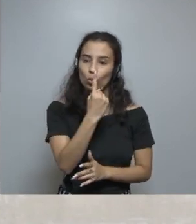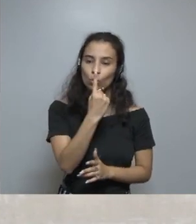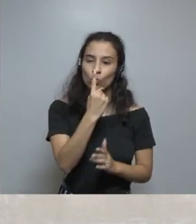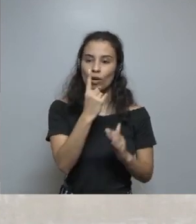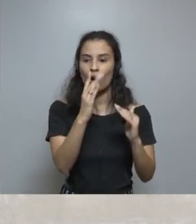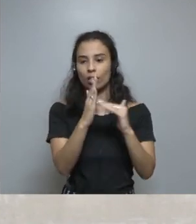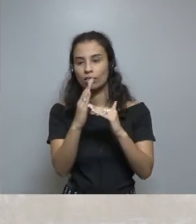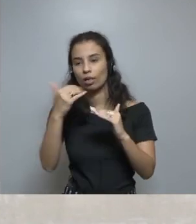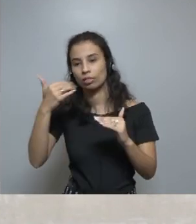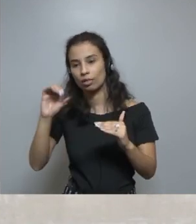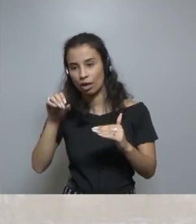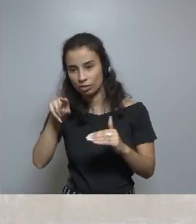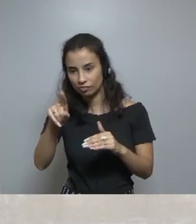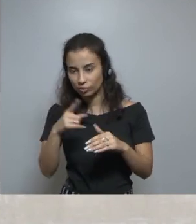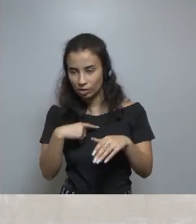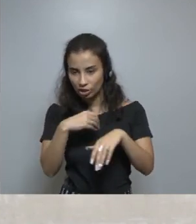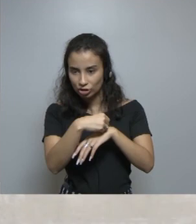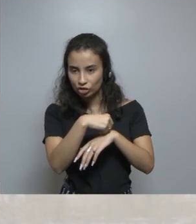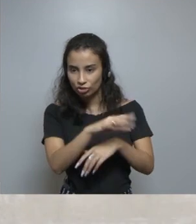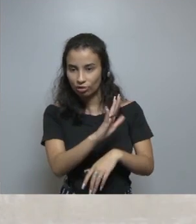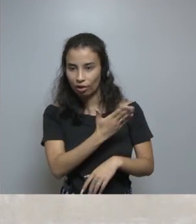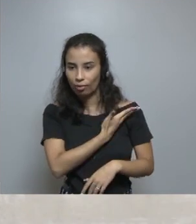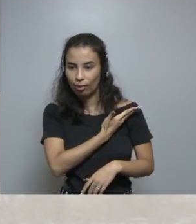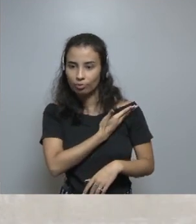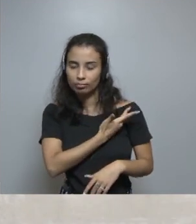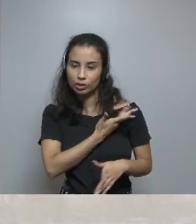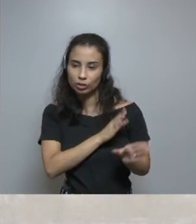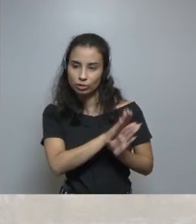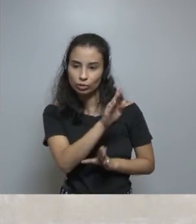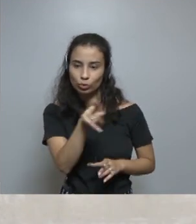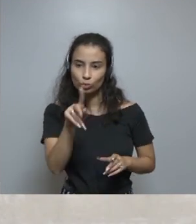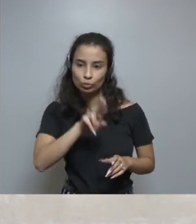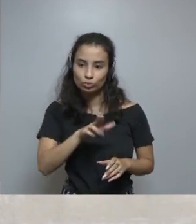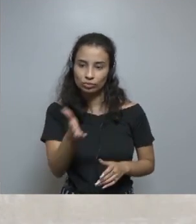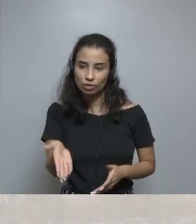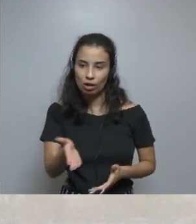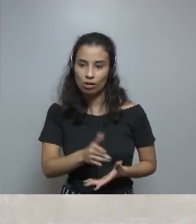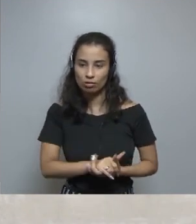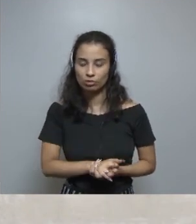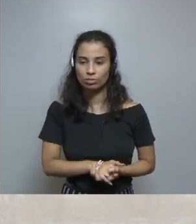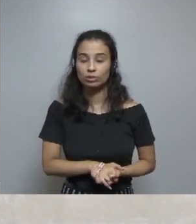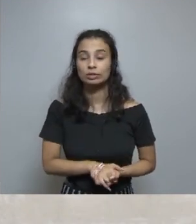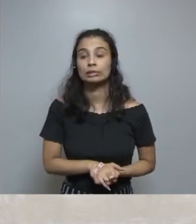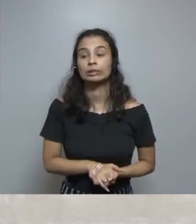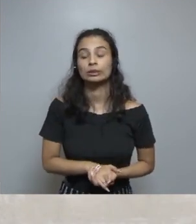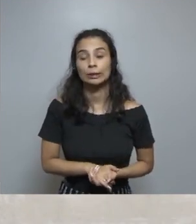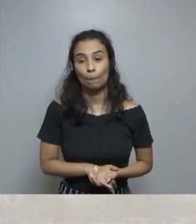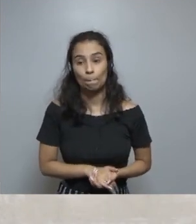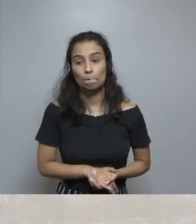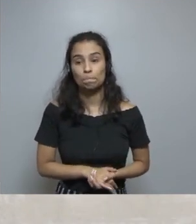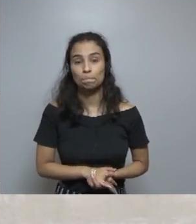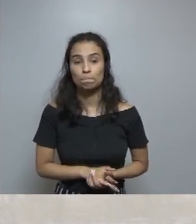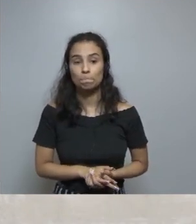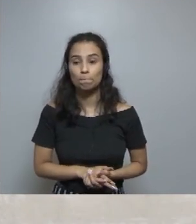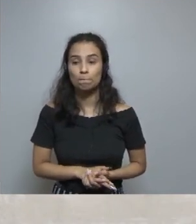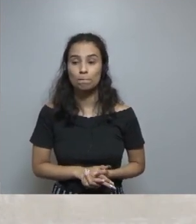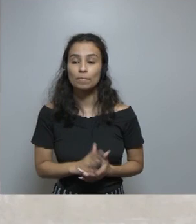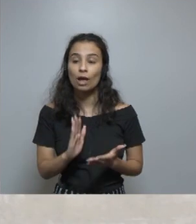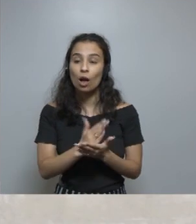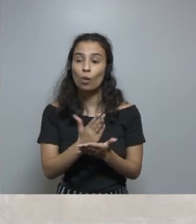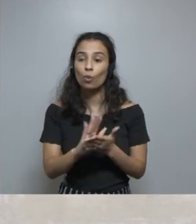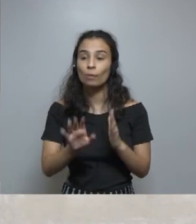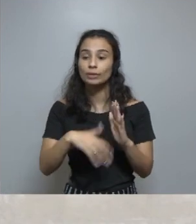de 1 a 10, ¿cuál es la probabilidad de que indique a un amigo? Para que ustedes tengan una idea, algunas